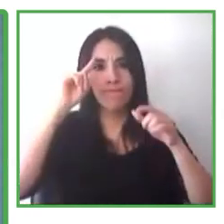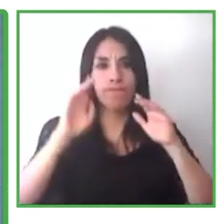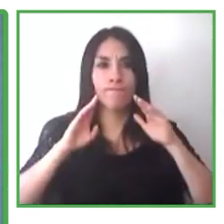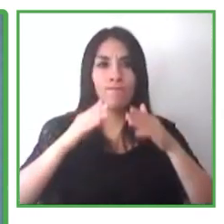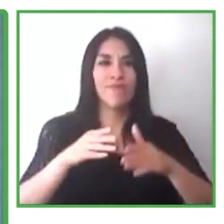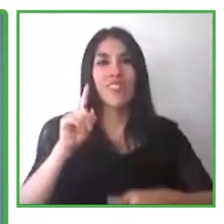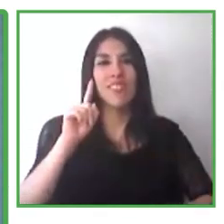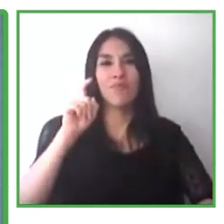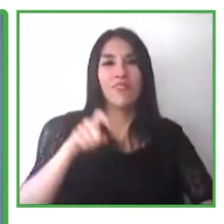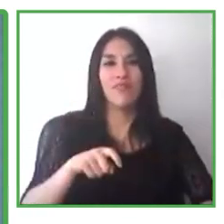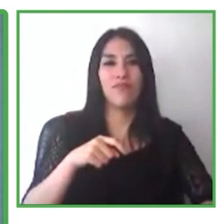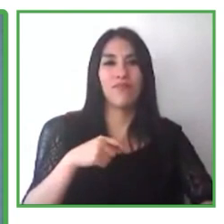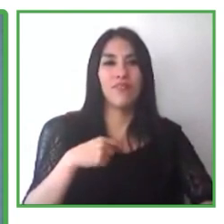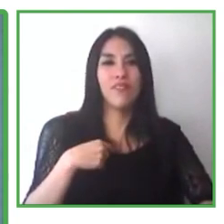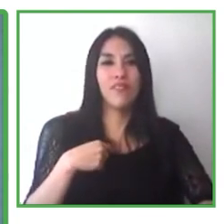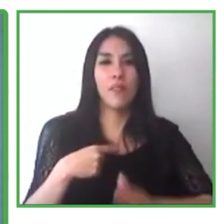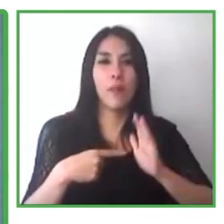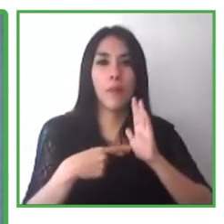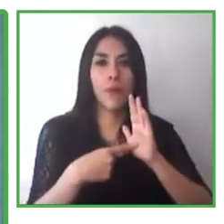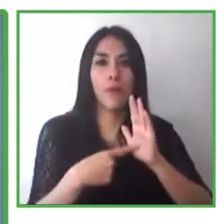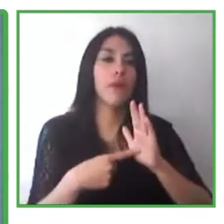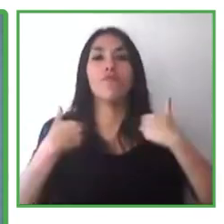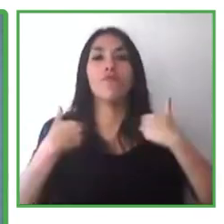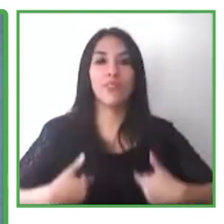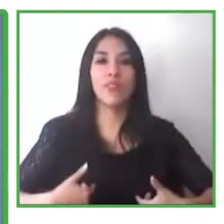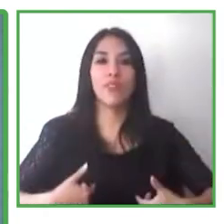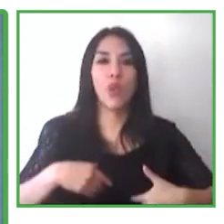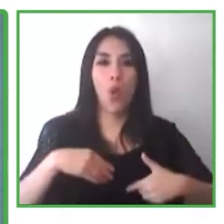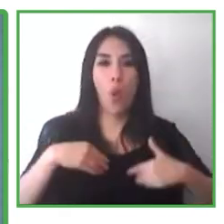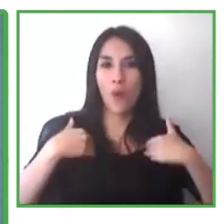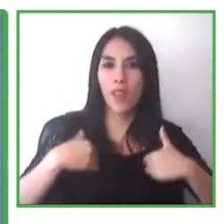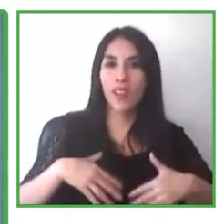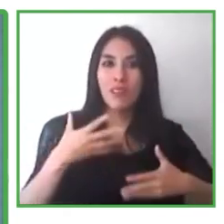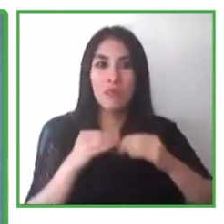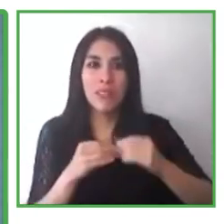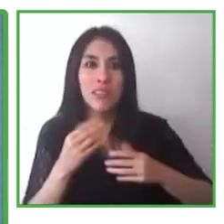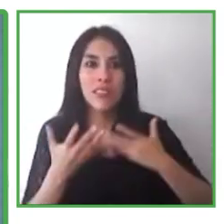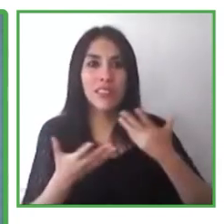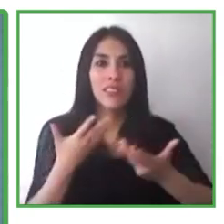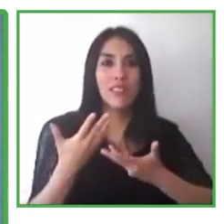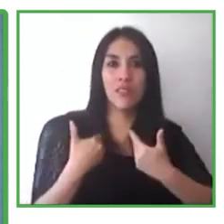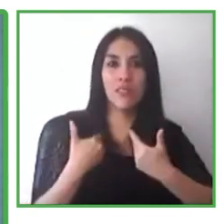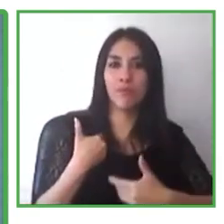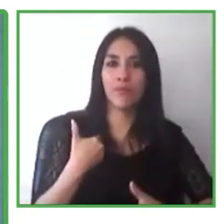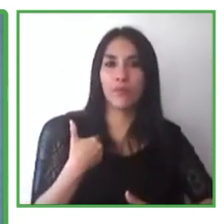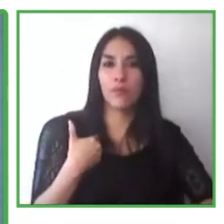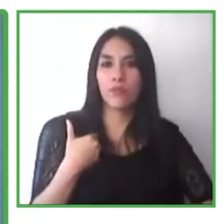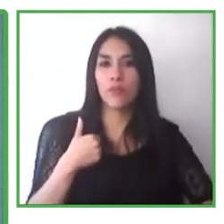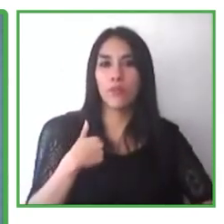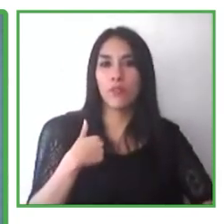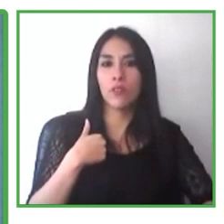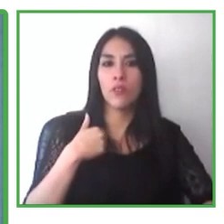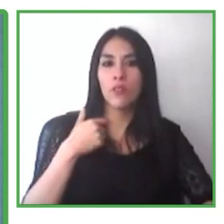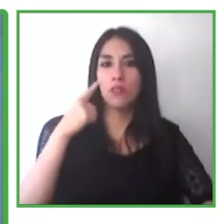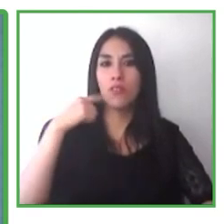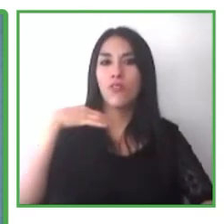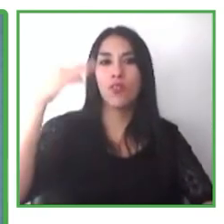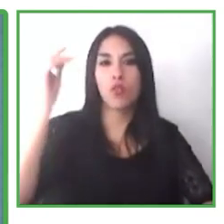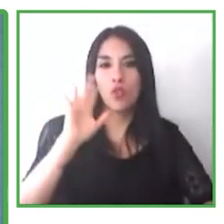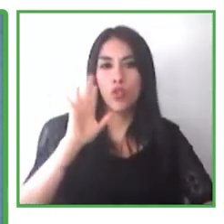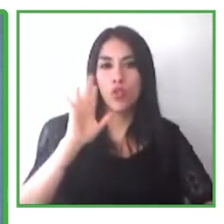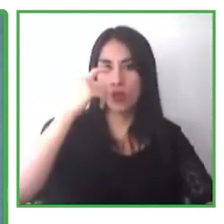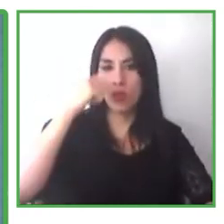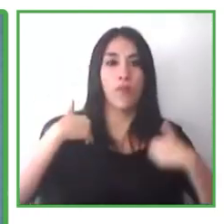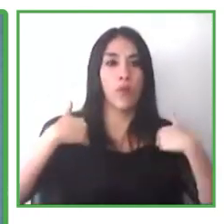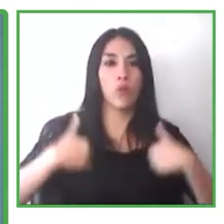ejemplo, tienen que venderse a sí mismos, ¿cierto? Uno está en una entrevista de selección y ellos no son capaces de venderse. Son muy